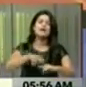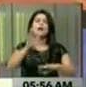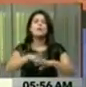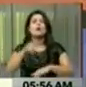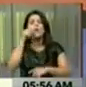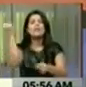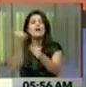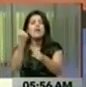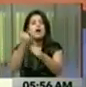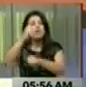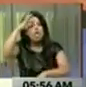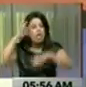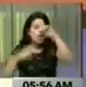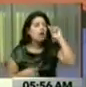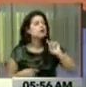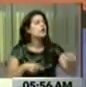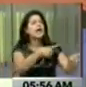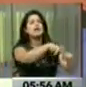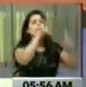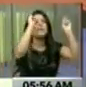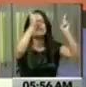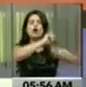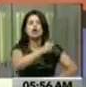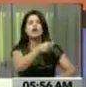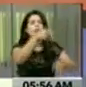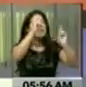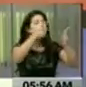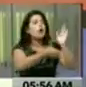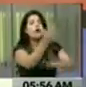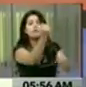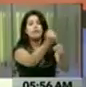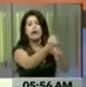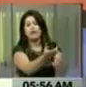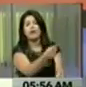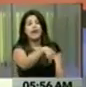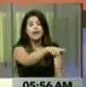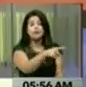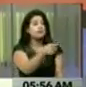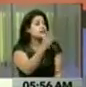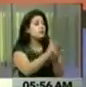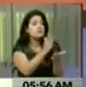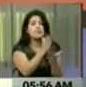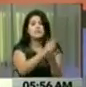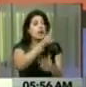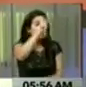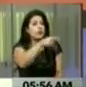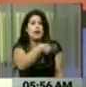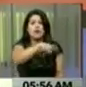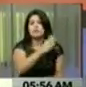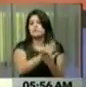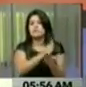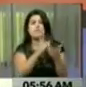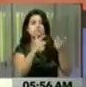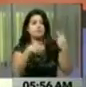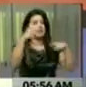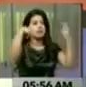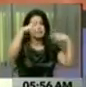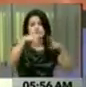trabaja. No es como estos pendejos que se la pasan paseando, viajando. Y una vez, cada no sé cuánto, se paran a decir una cosa diez minutos.